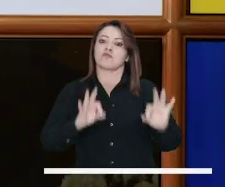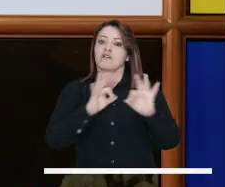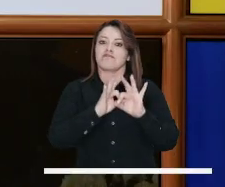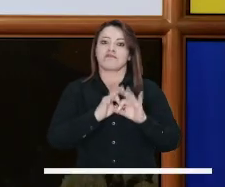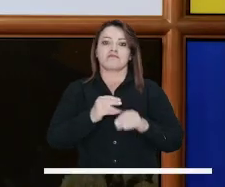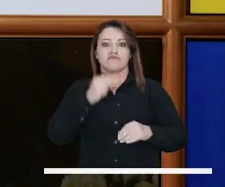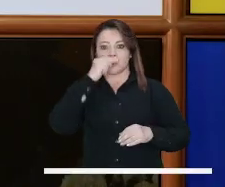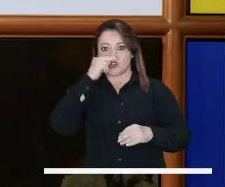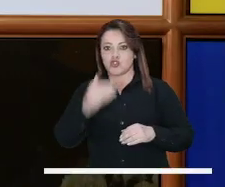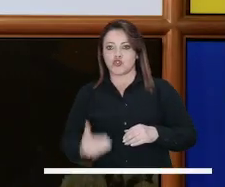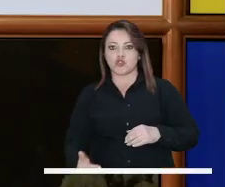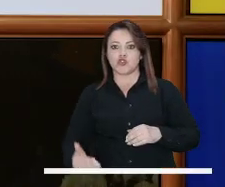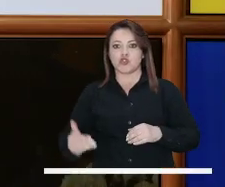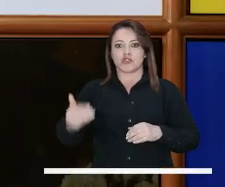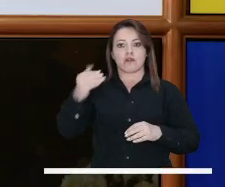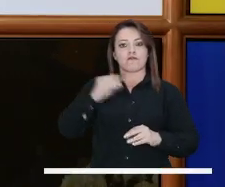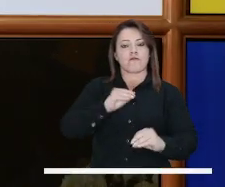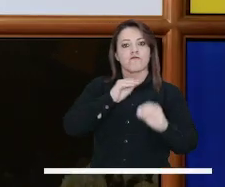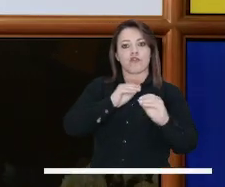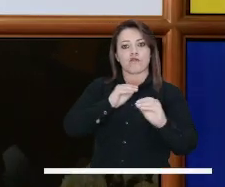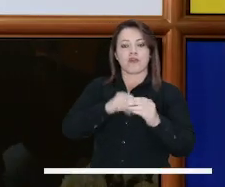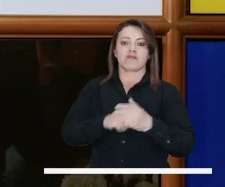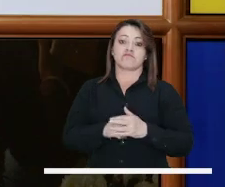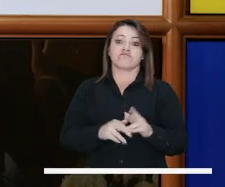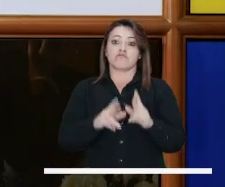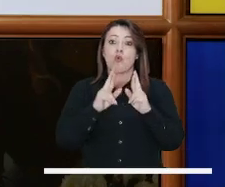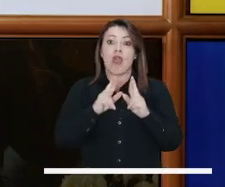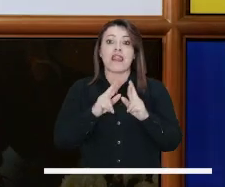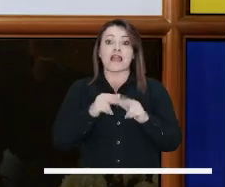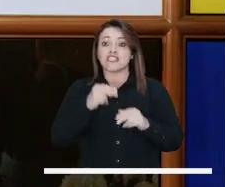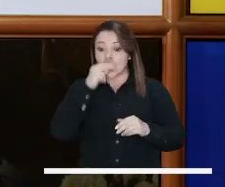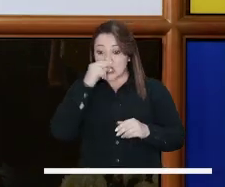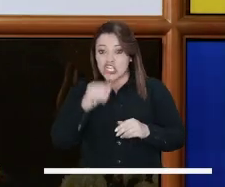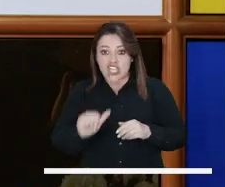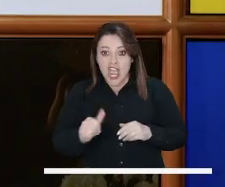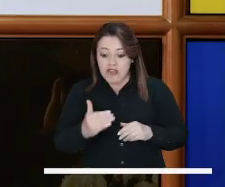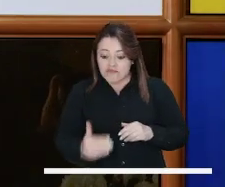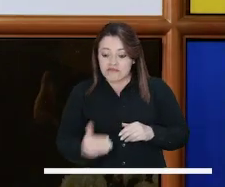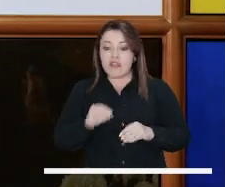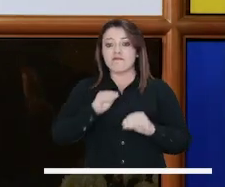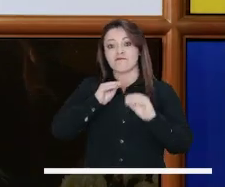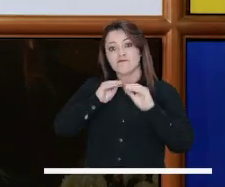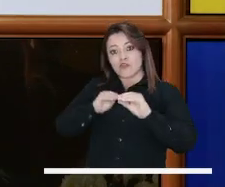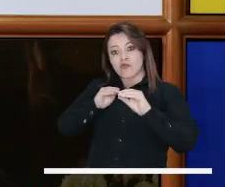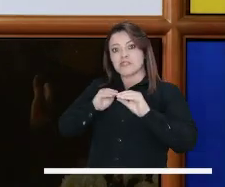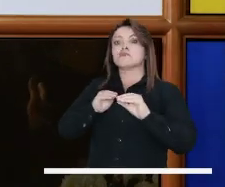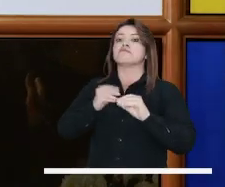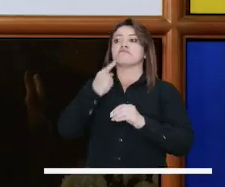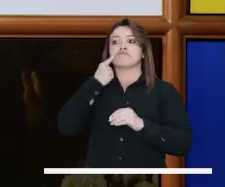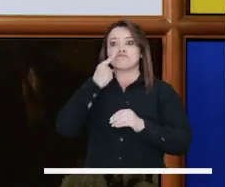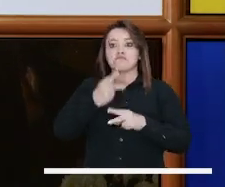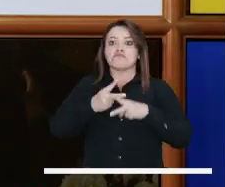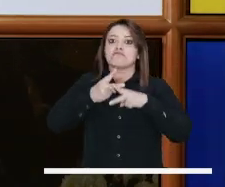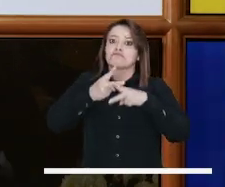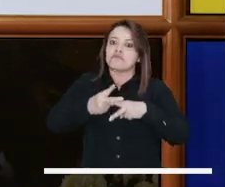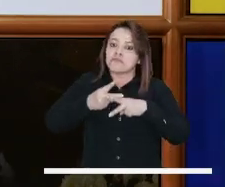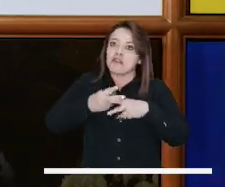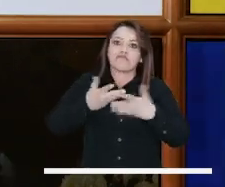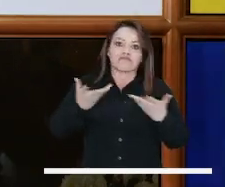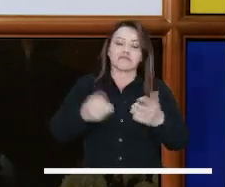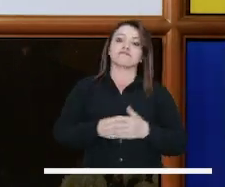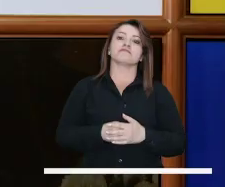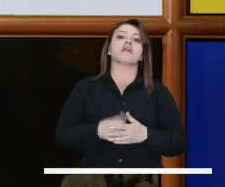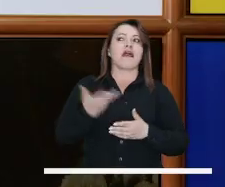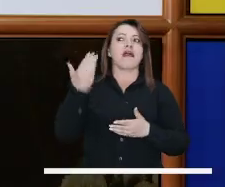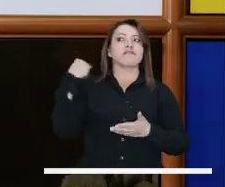asuntos de evitar cualquier tipo de violencia debemos hacerla a cualquier edad. Sin embargo, si lo hacemos en la temprana infancia, vamos a tener